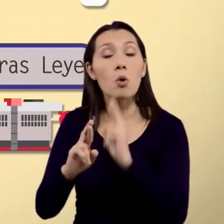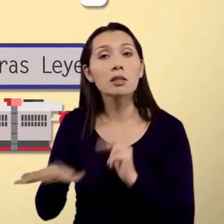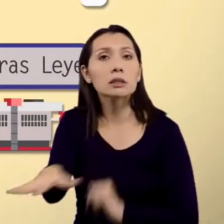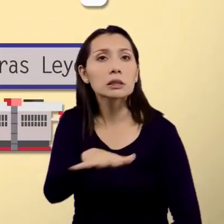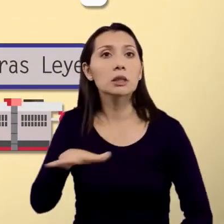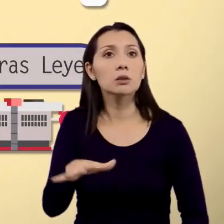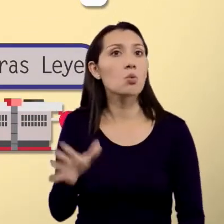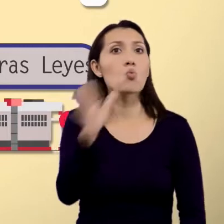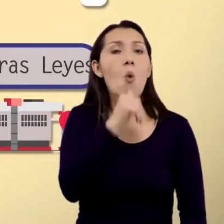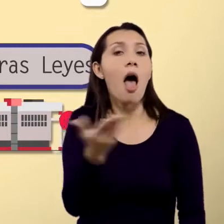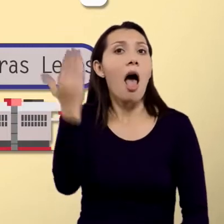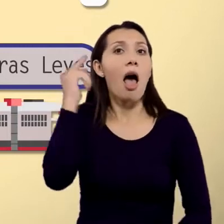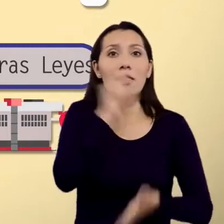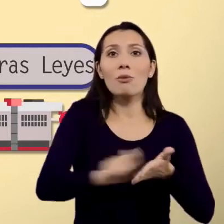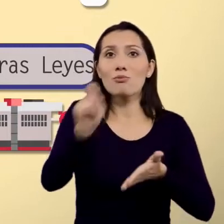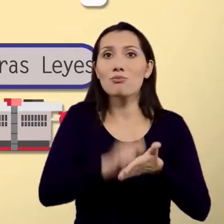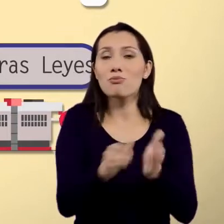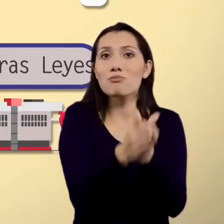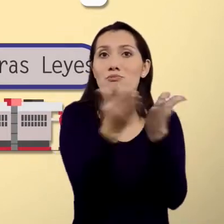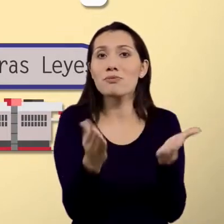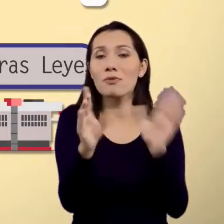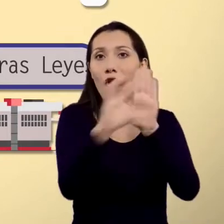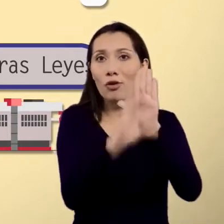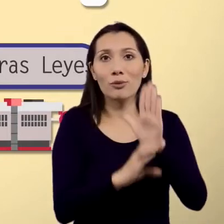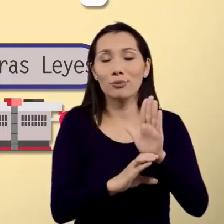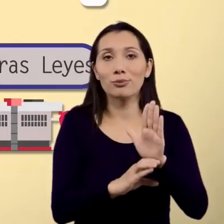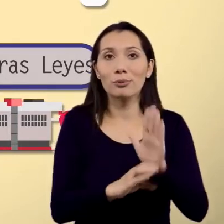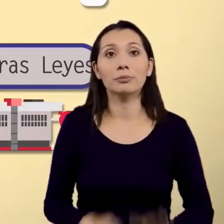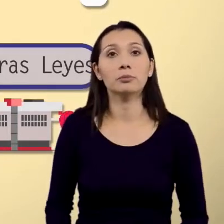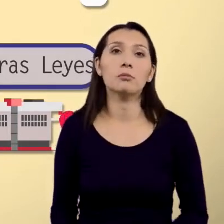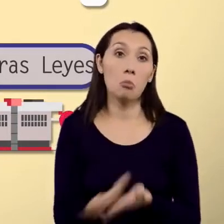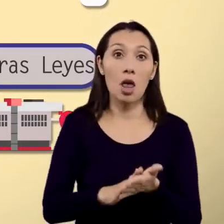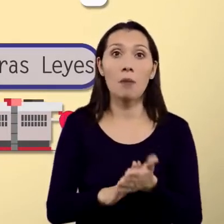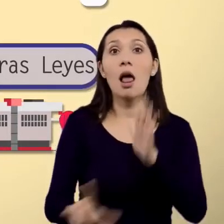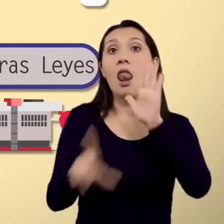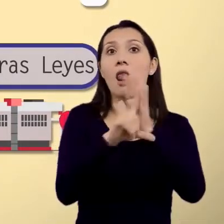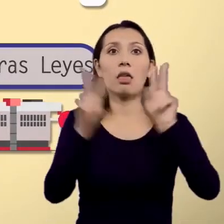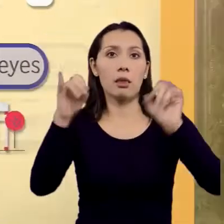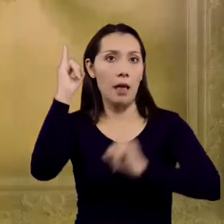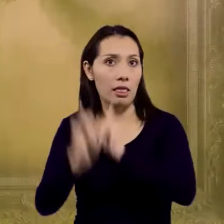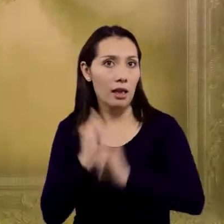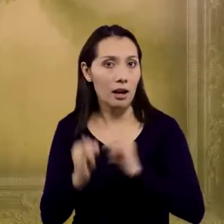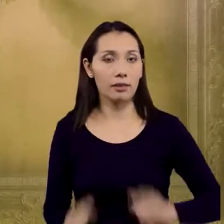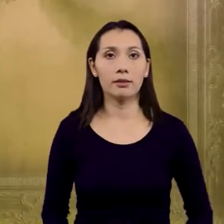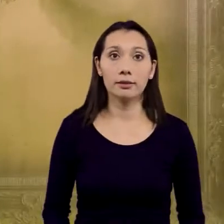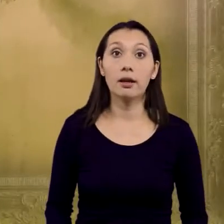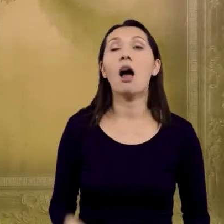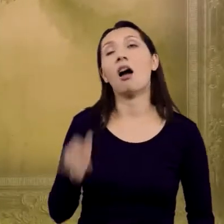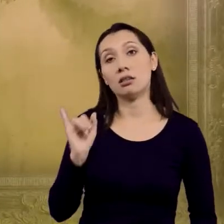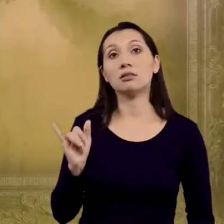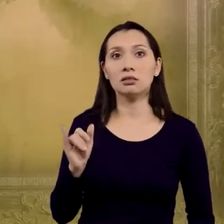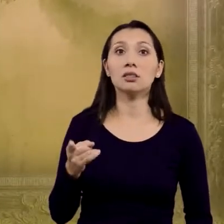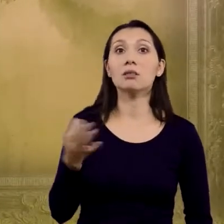situaciones que no se pensaron cuando se redactó la Constitución. Por ejemplo, leyes sobre Internet. Oh, sí.